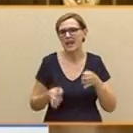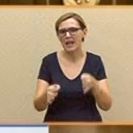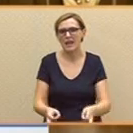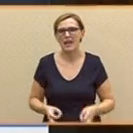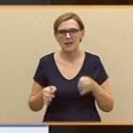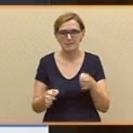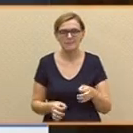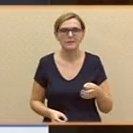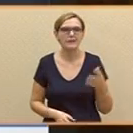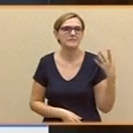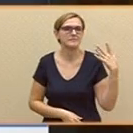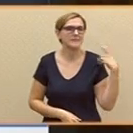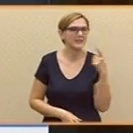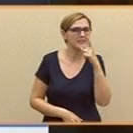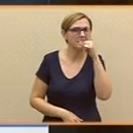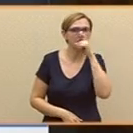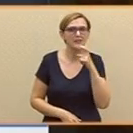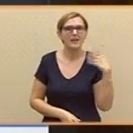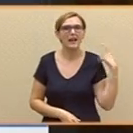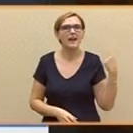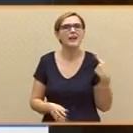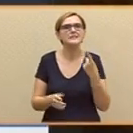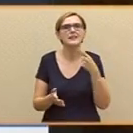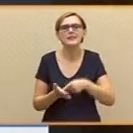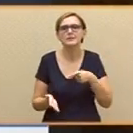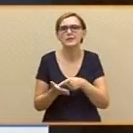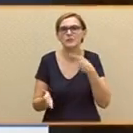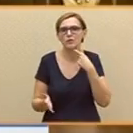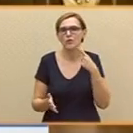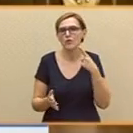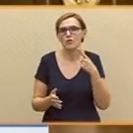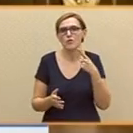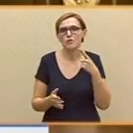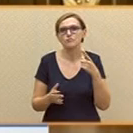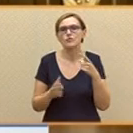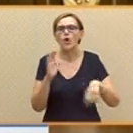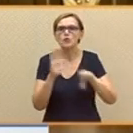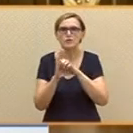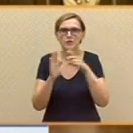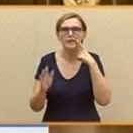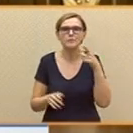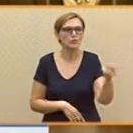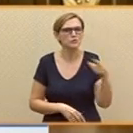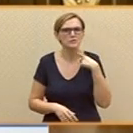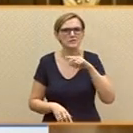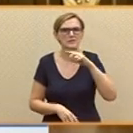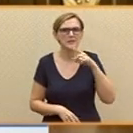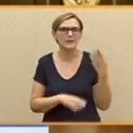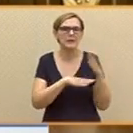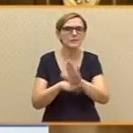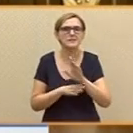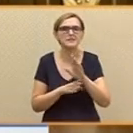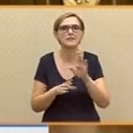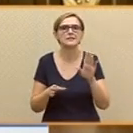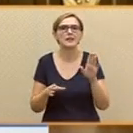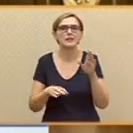Ayer se atreví usted a reivindicar la soberanía y el constitucionalismo. Usted, que representa un partido fundado por ministros de